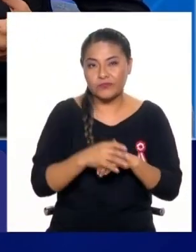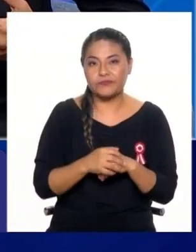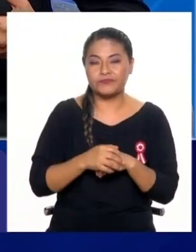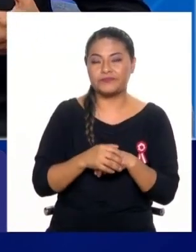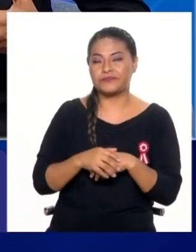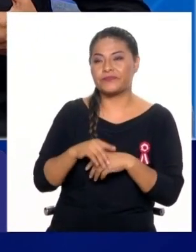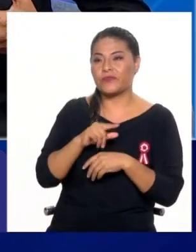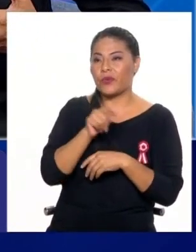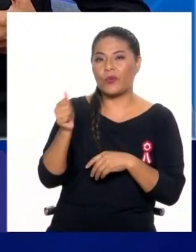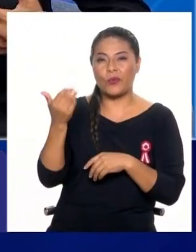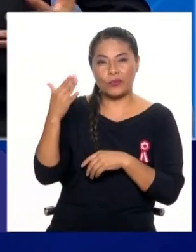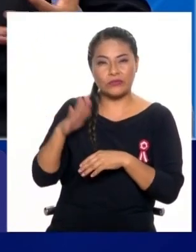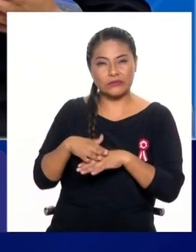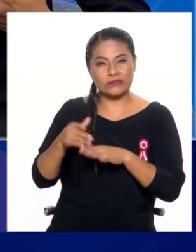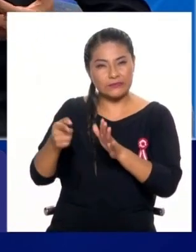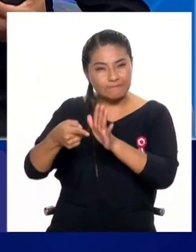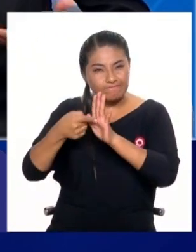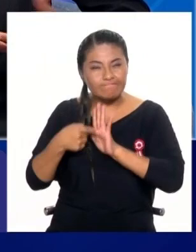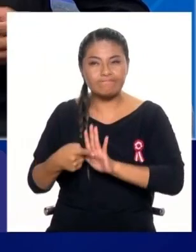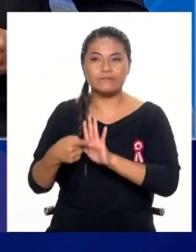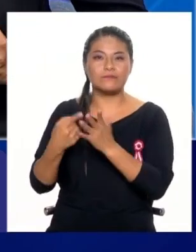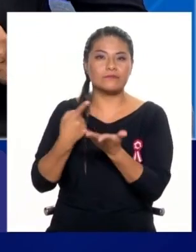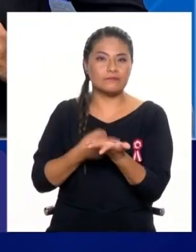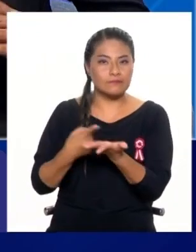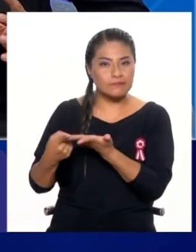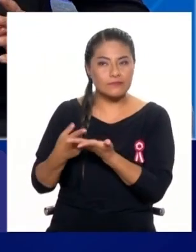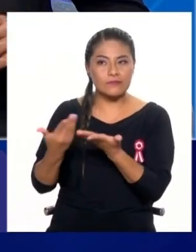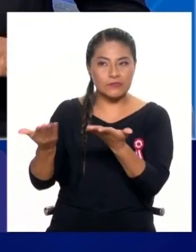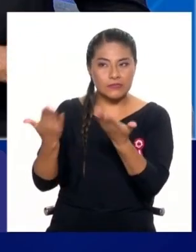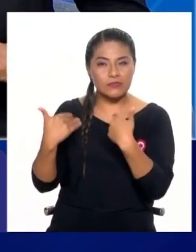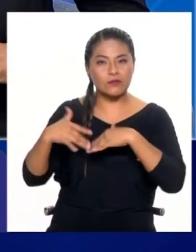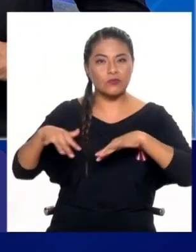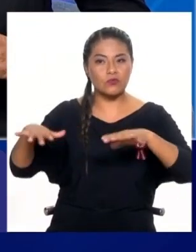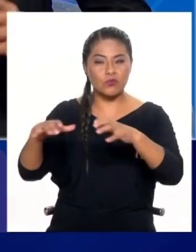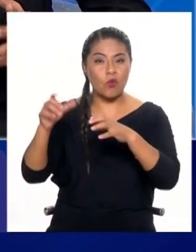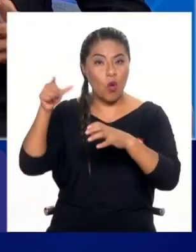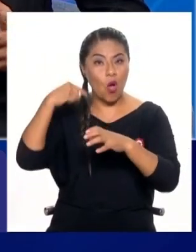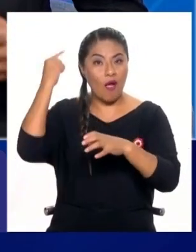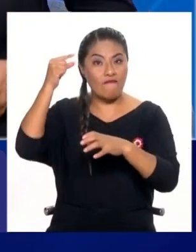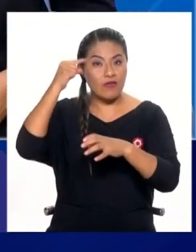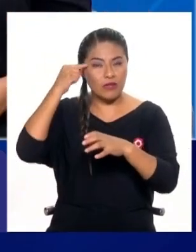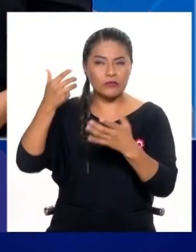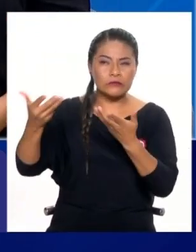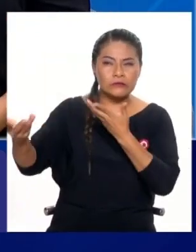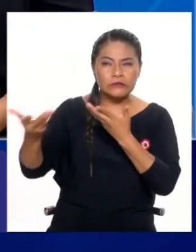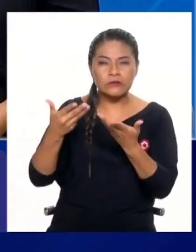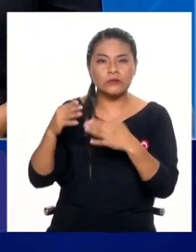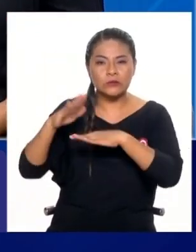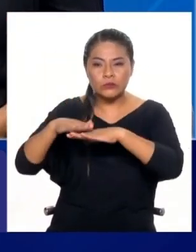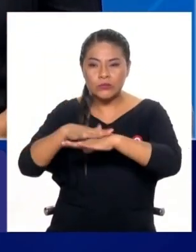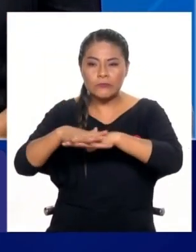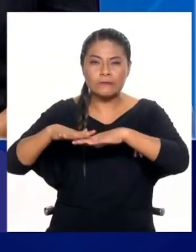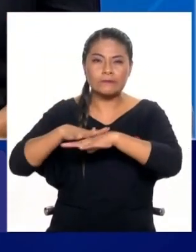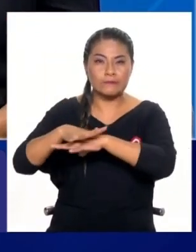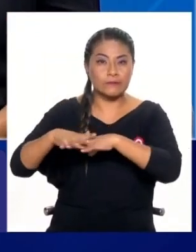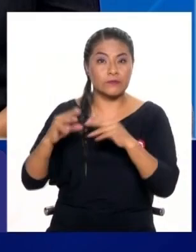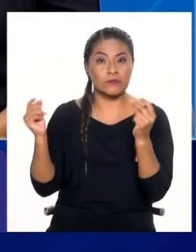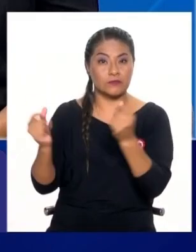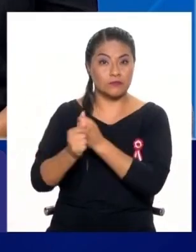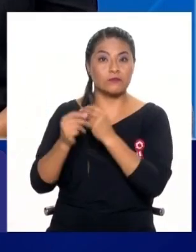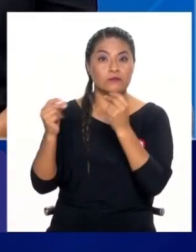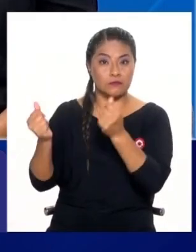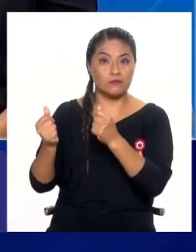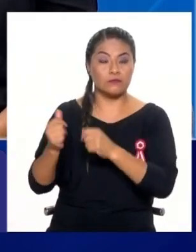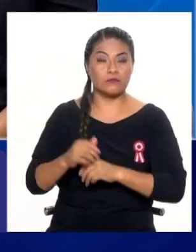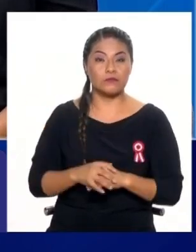obligación también de buscar la manera de coordinar con los distintos niveles de los gobiernos para aplicar esos planes de contingencia lo más pronto posible. Sí,